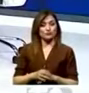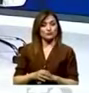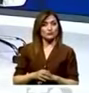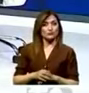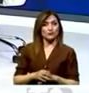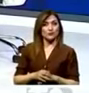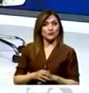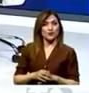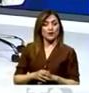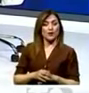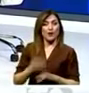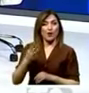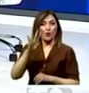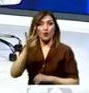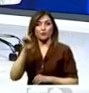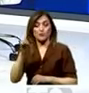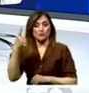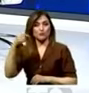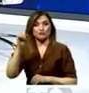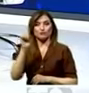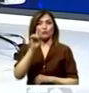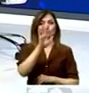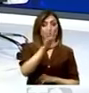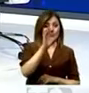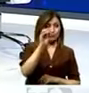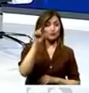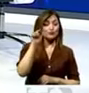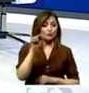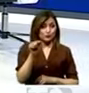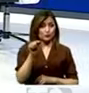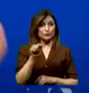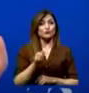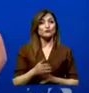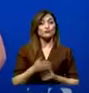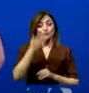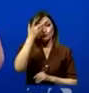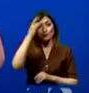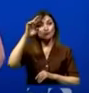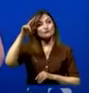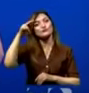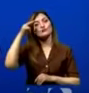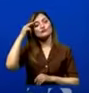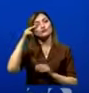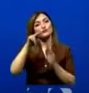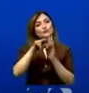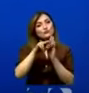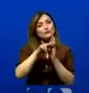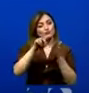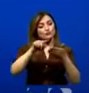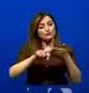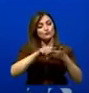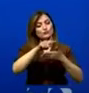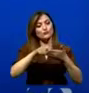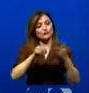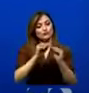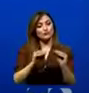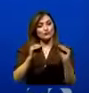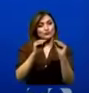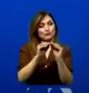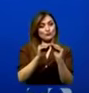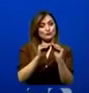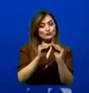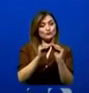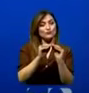Son 500 millones de dólares. ¿Por qué razón? Porque se eliminó uno de los requisitos que era el incremento inmediato